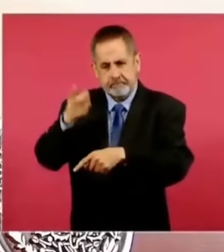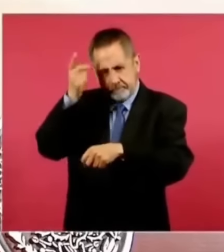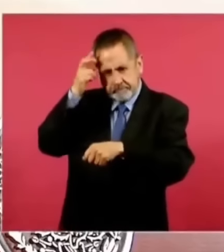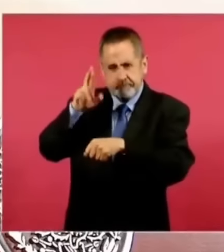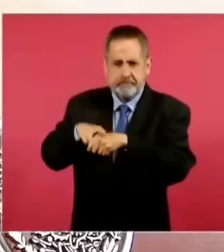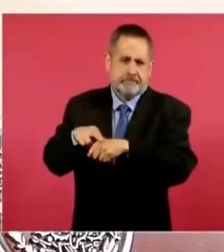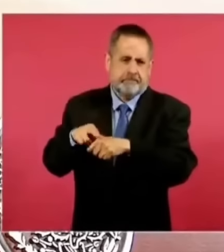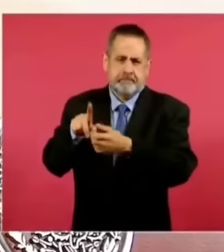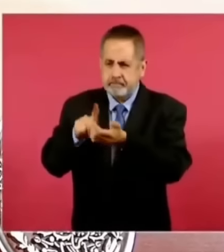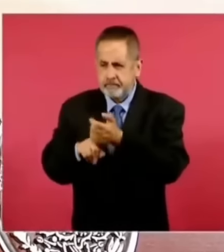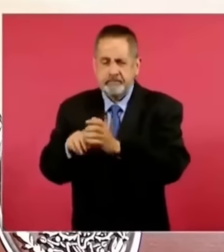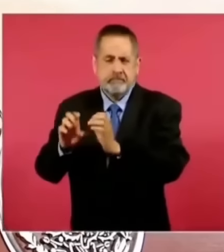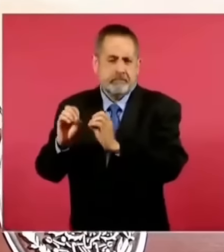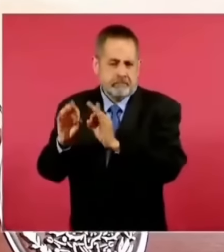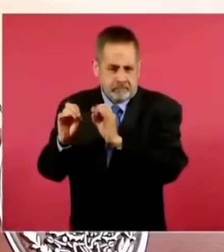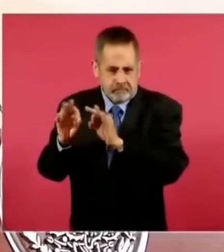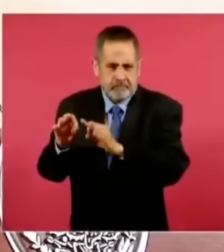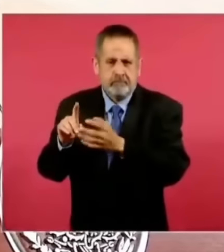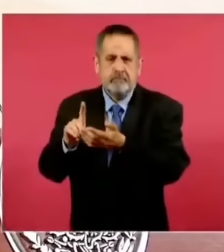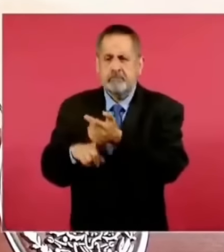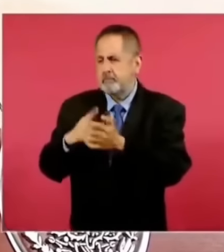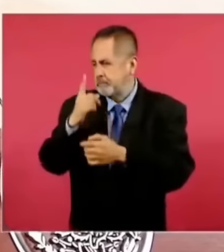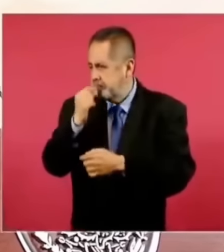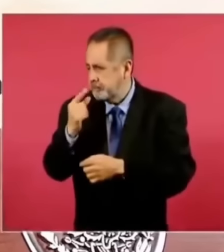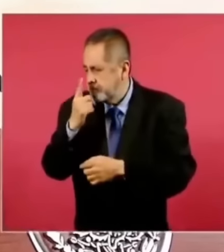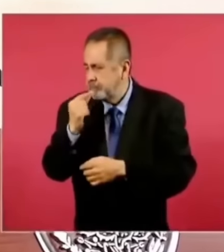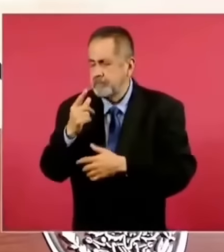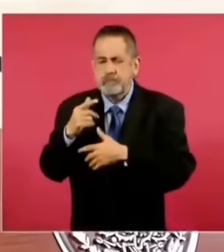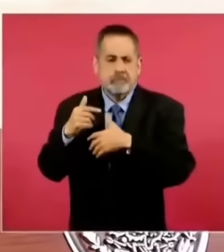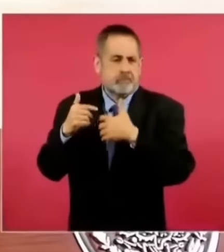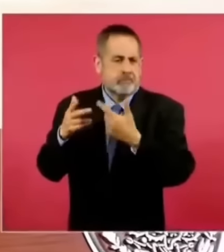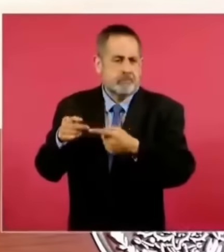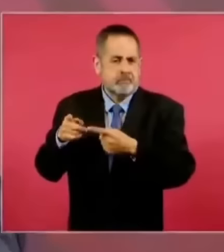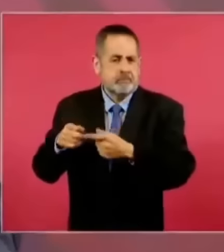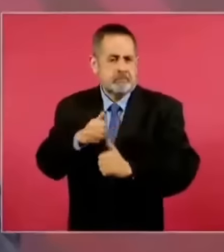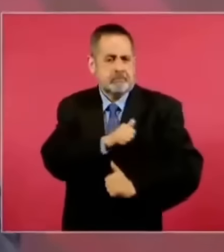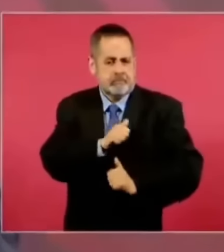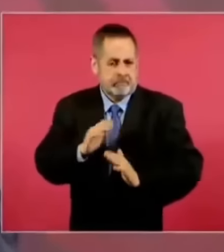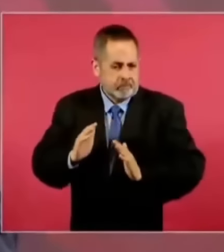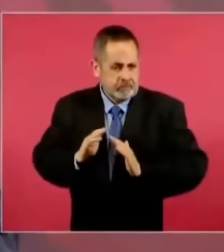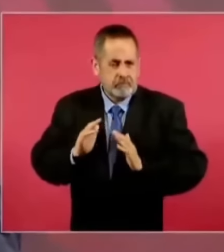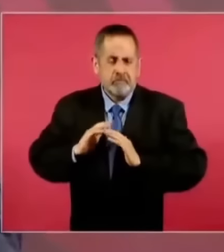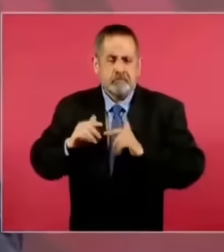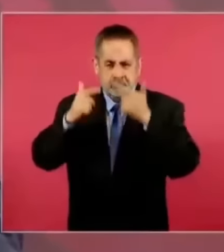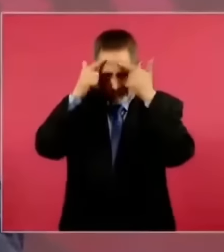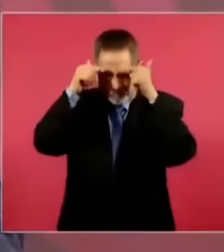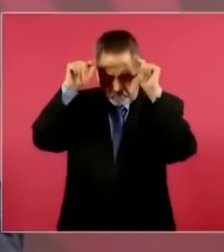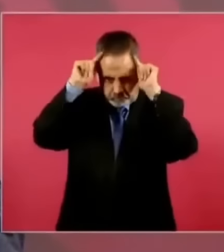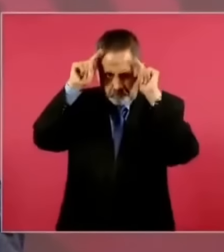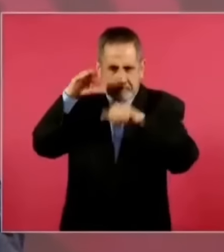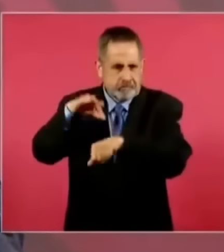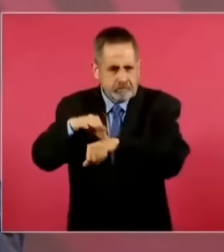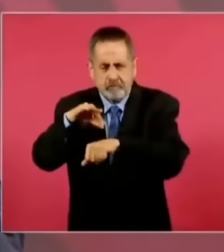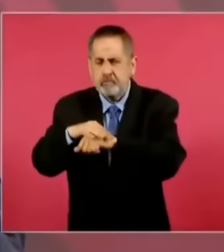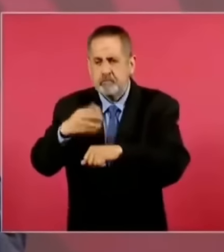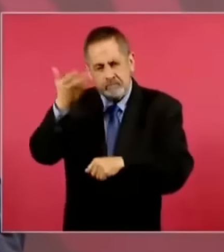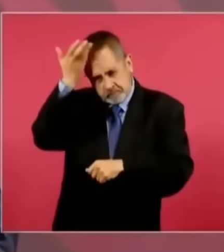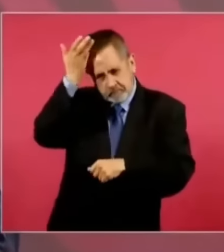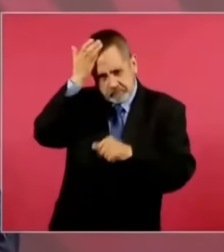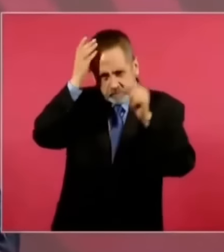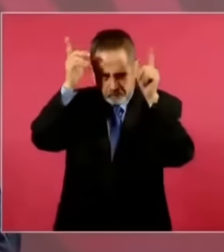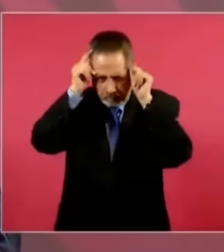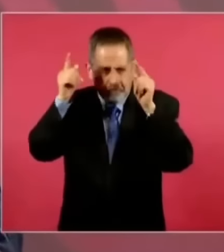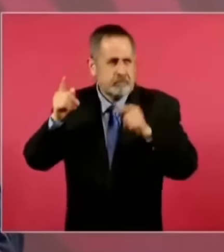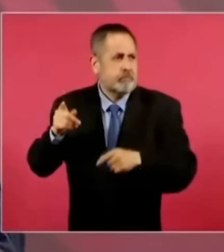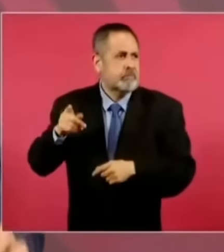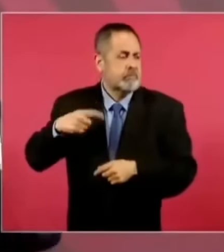oficinas, policías, soldados, marinos, médicos, enfermeras, maestros,